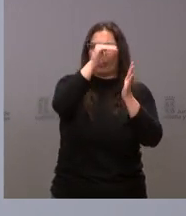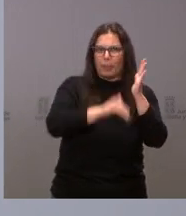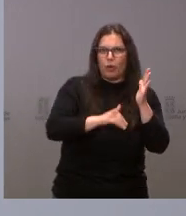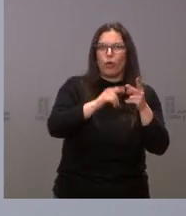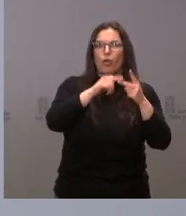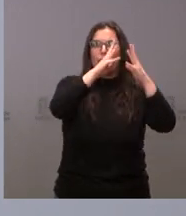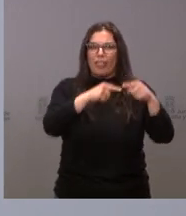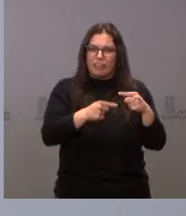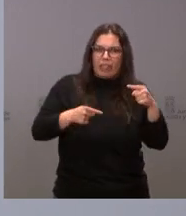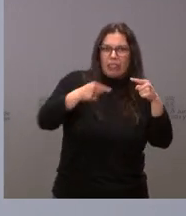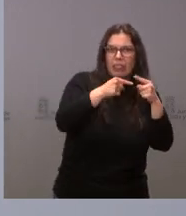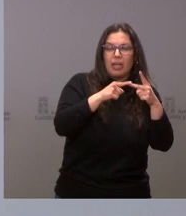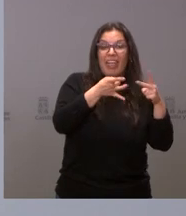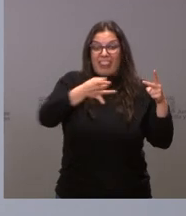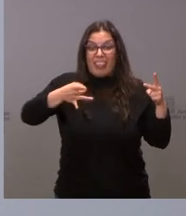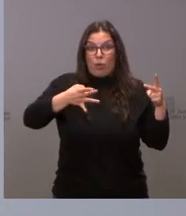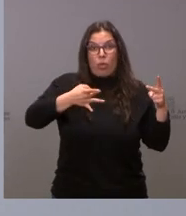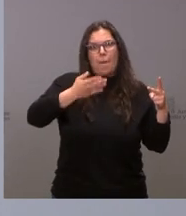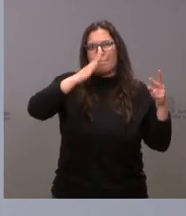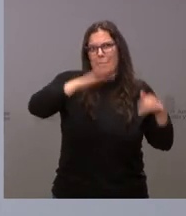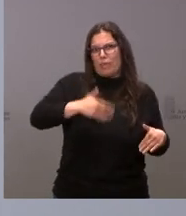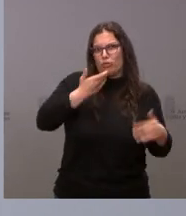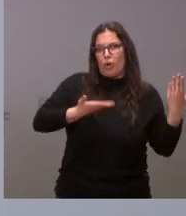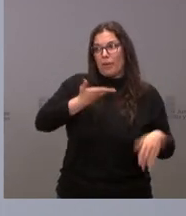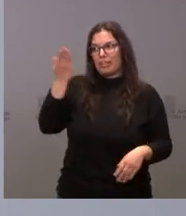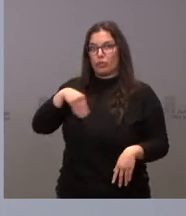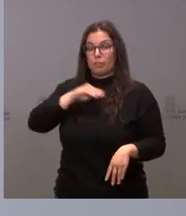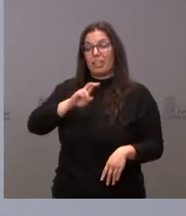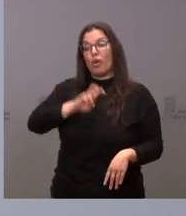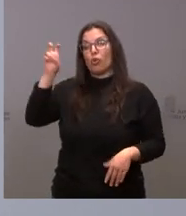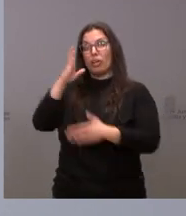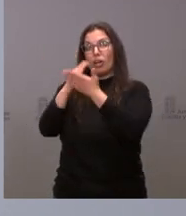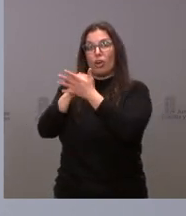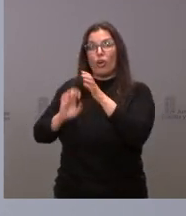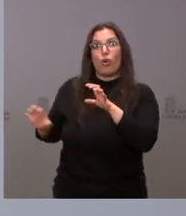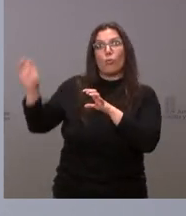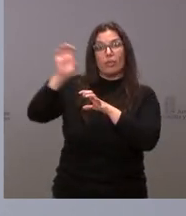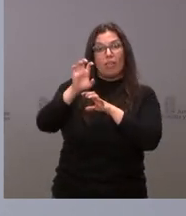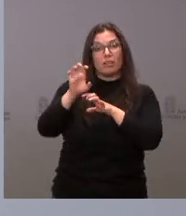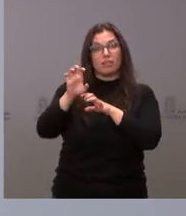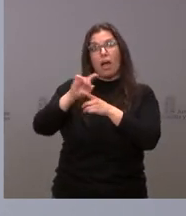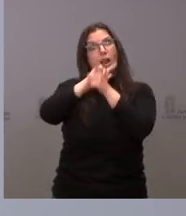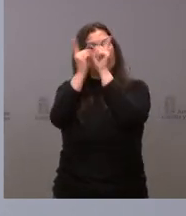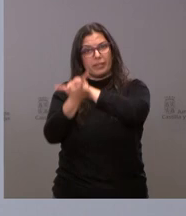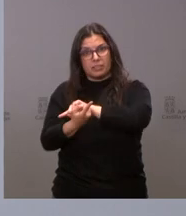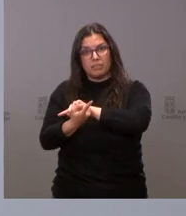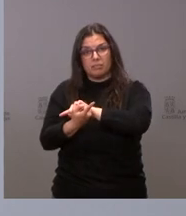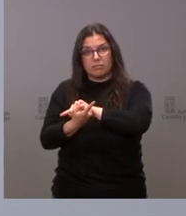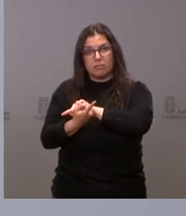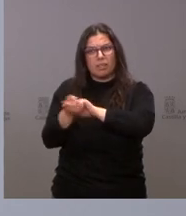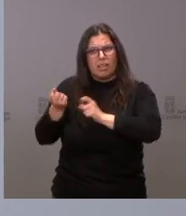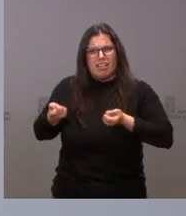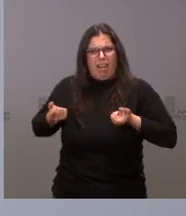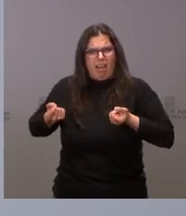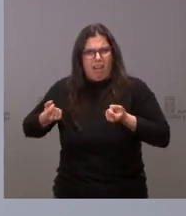reducido y con menor endeudamiento que la media de España y a la vez hay comunidades autónomas en el contexto nacional que ocurre justo todo lo contrario que